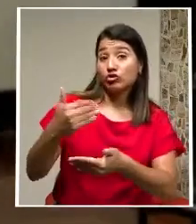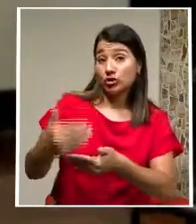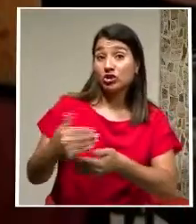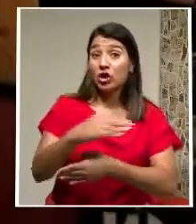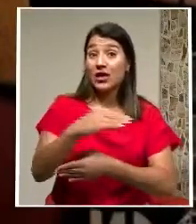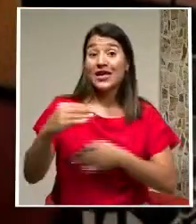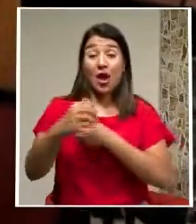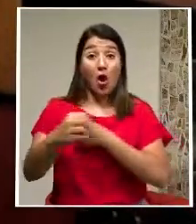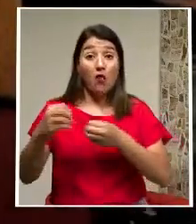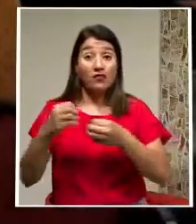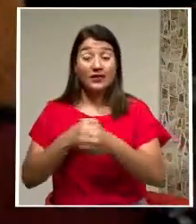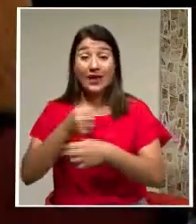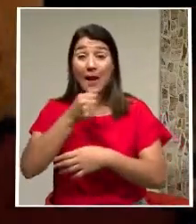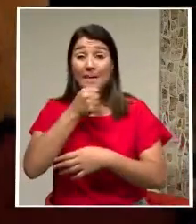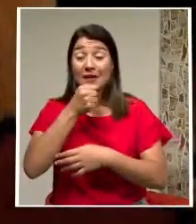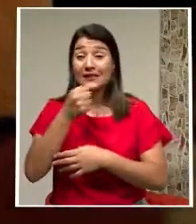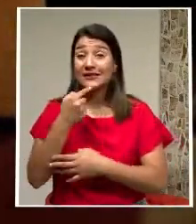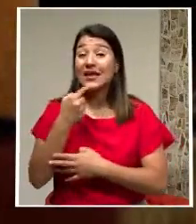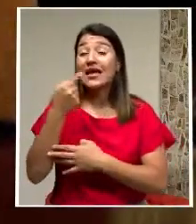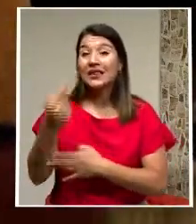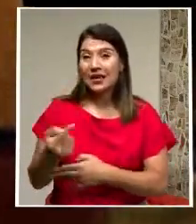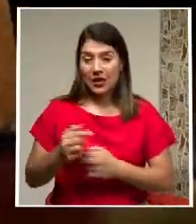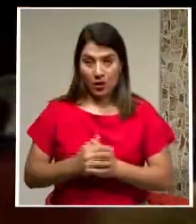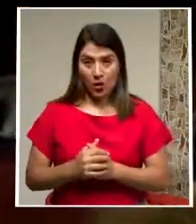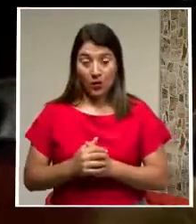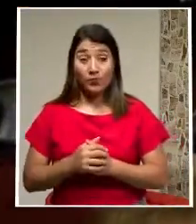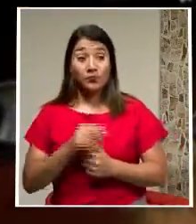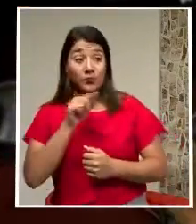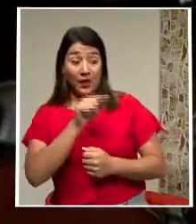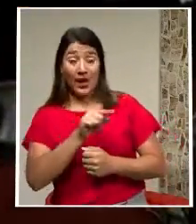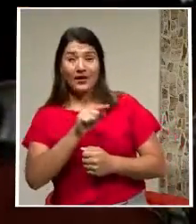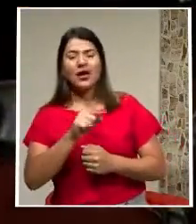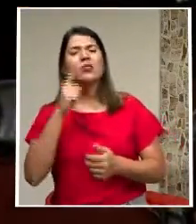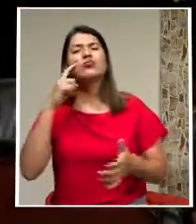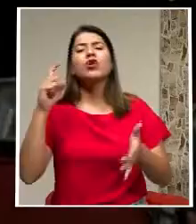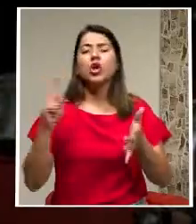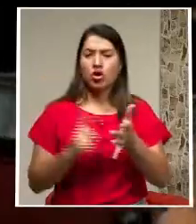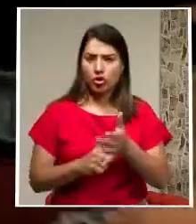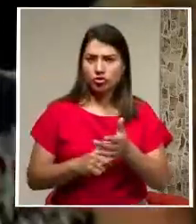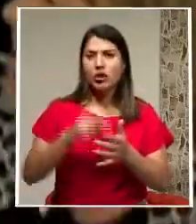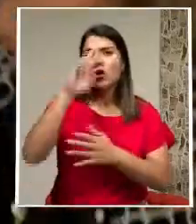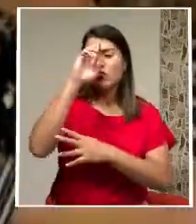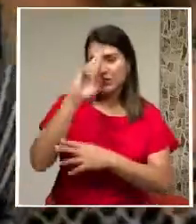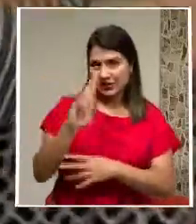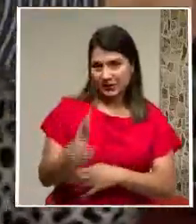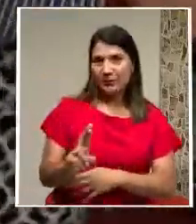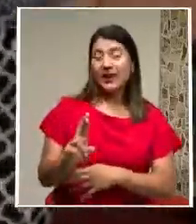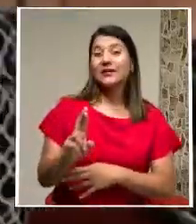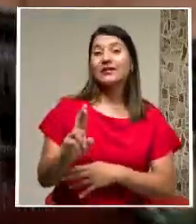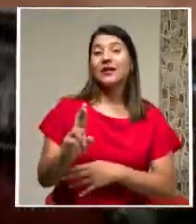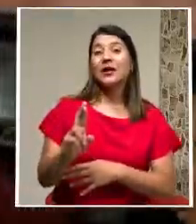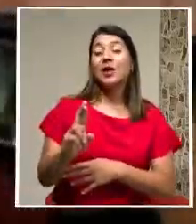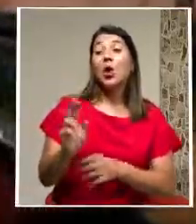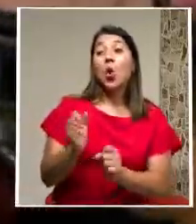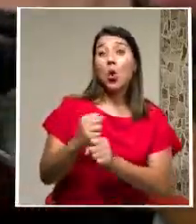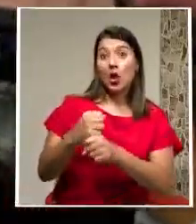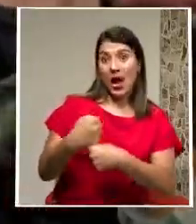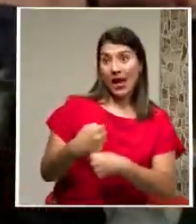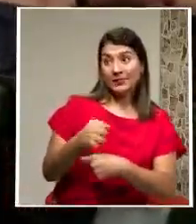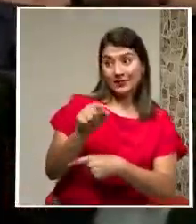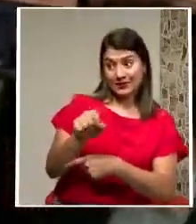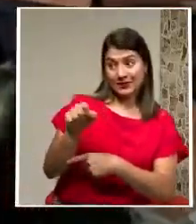oficina de prensa señalaron como laboralista la jerarca judicial reconoce y respeta las actuaciones que ejercen representantes